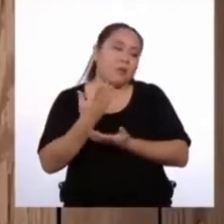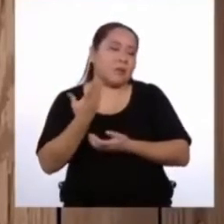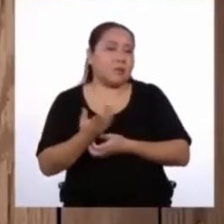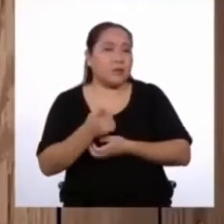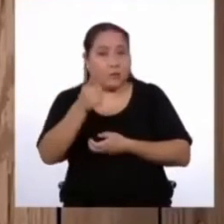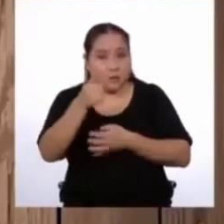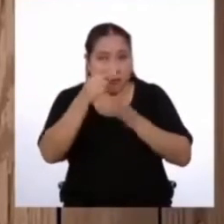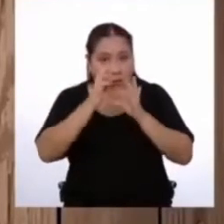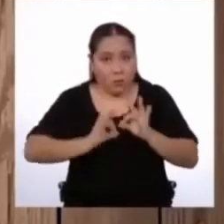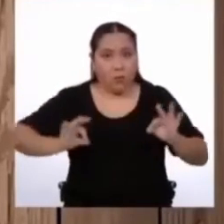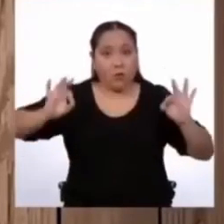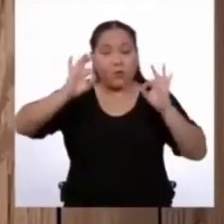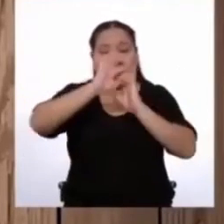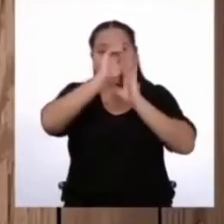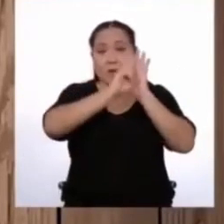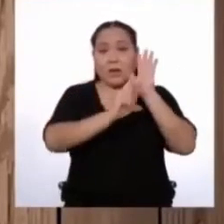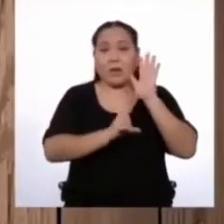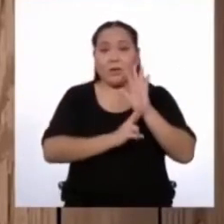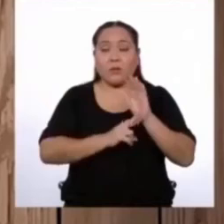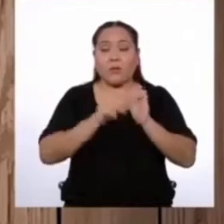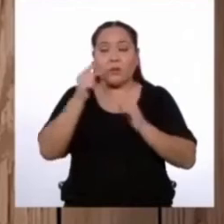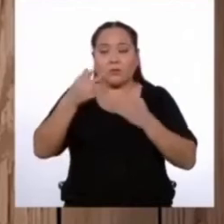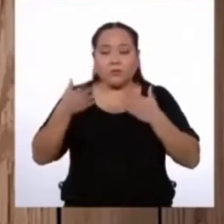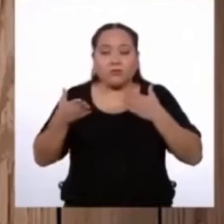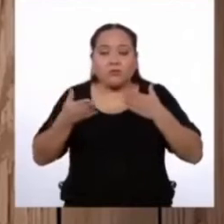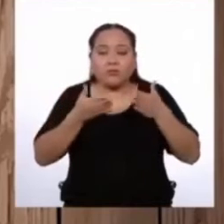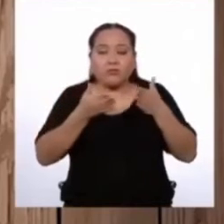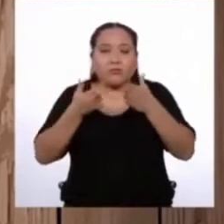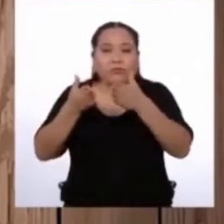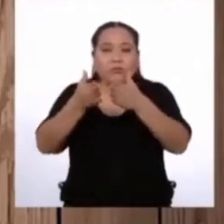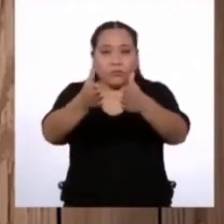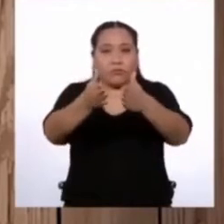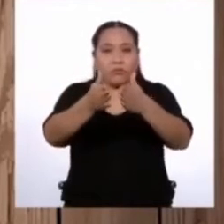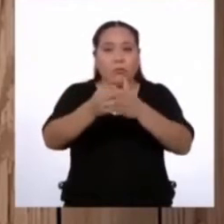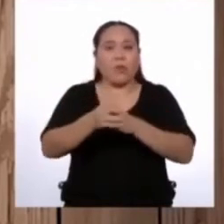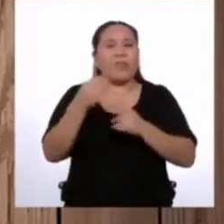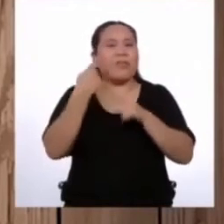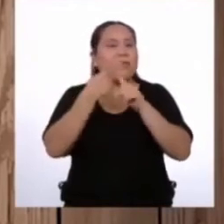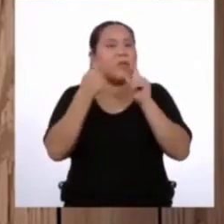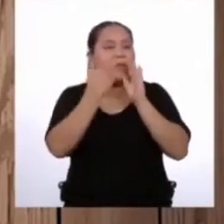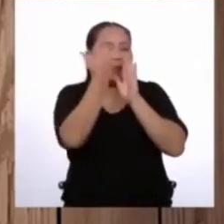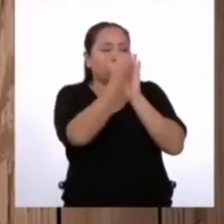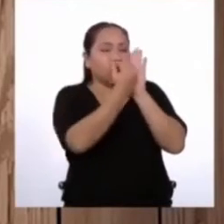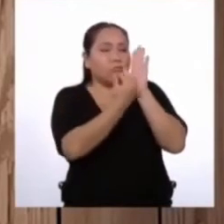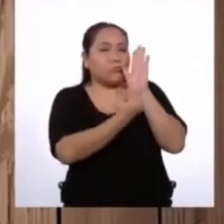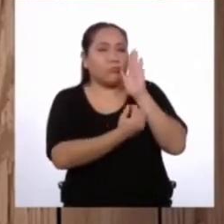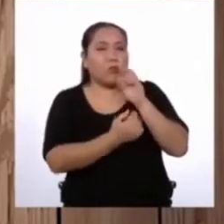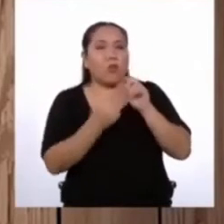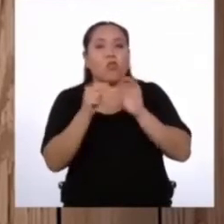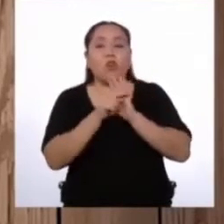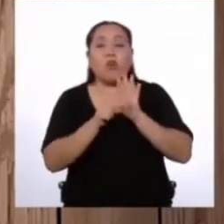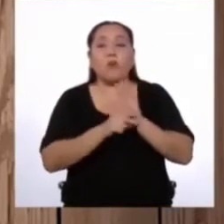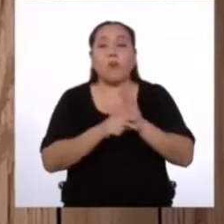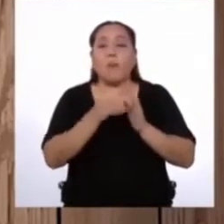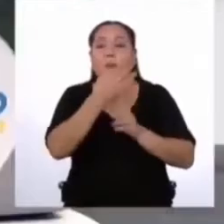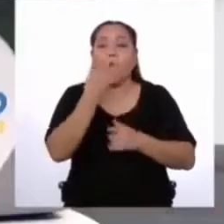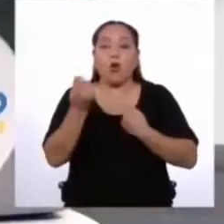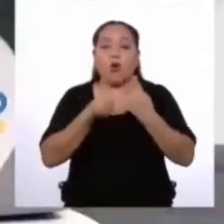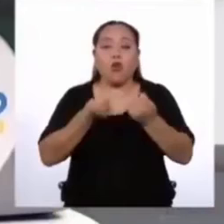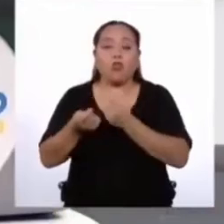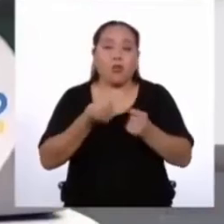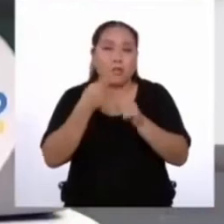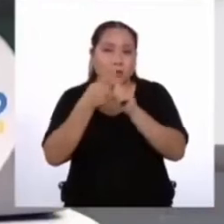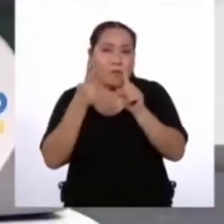los reglamentos? Están diseñados para que sigamos una serie de normas que nos ayudan a llevar un mejor control en cualquier situación.